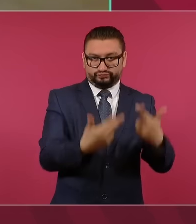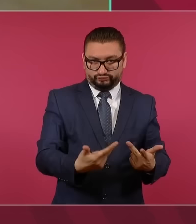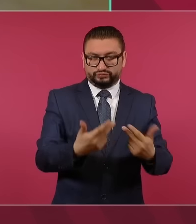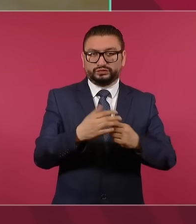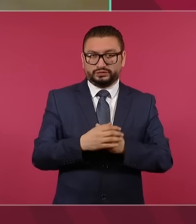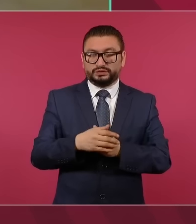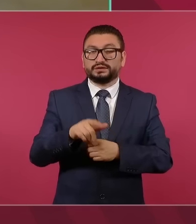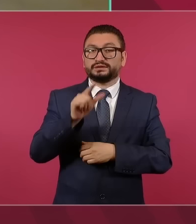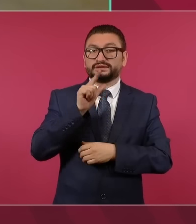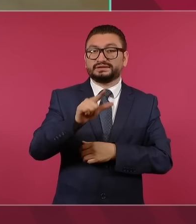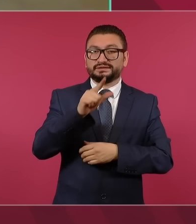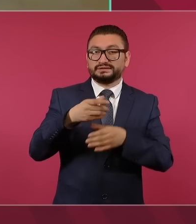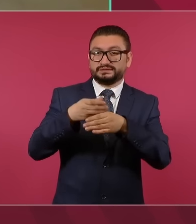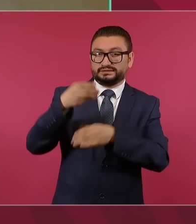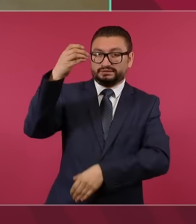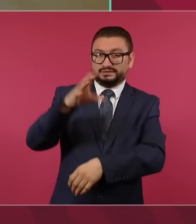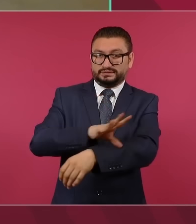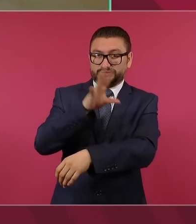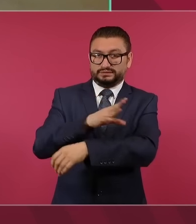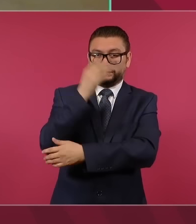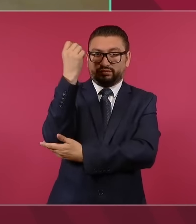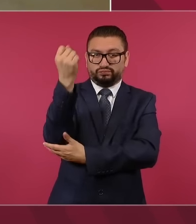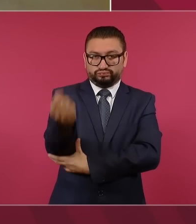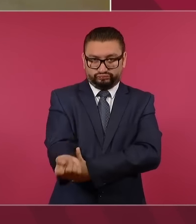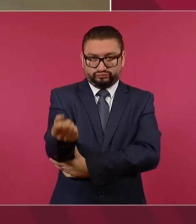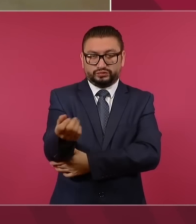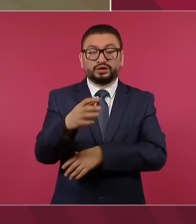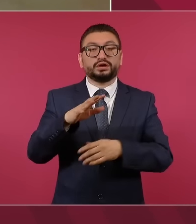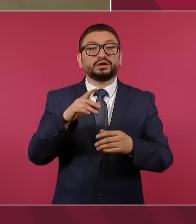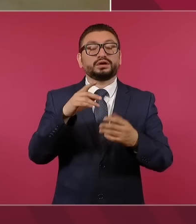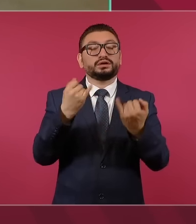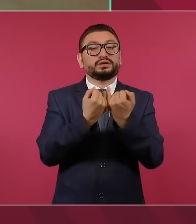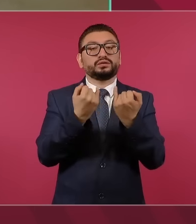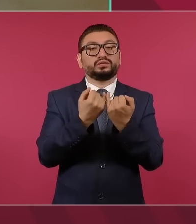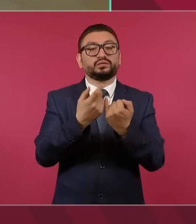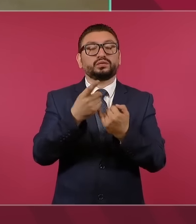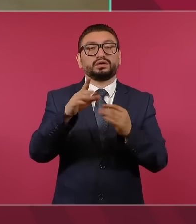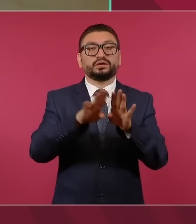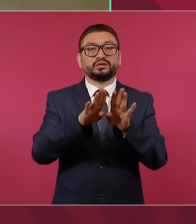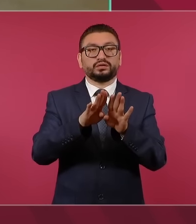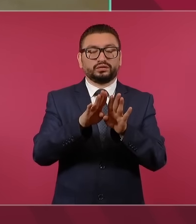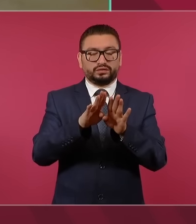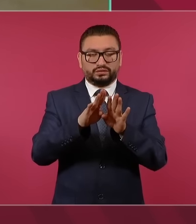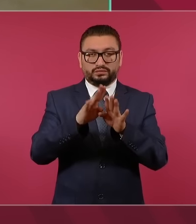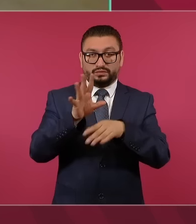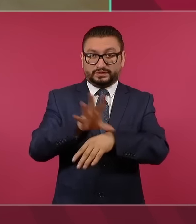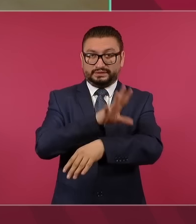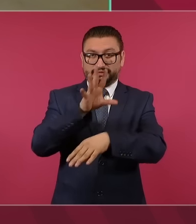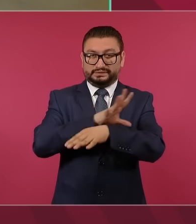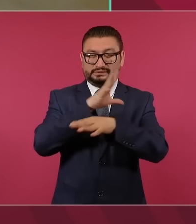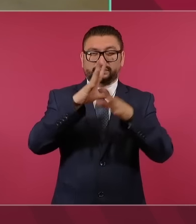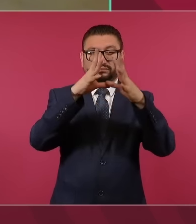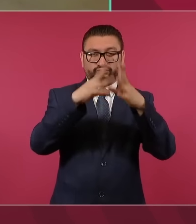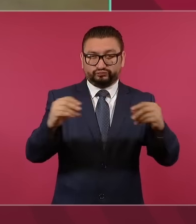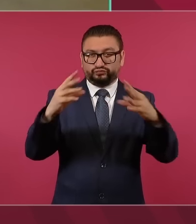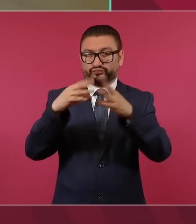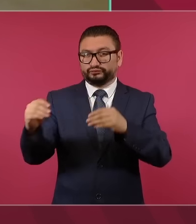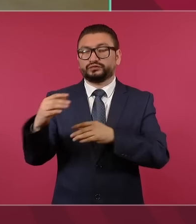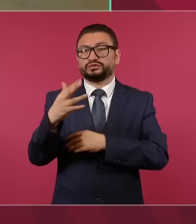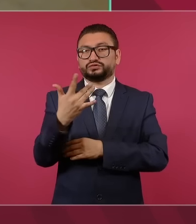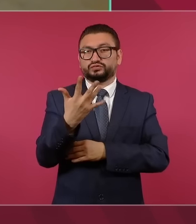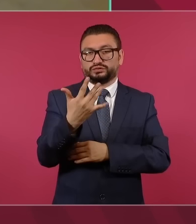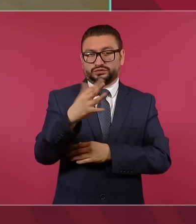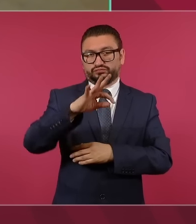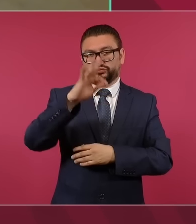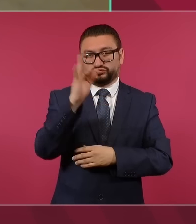17 postes caídos, fallas de la energía eléctrica en un 50